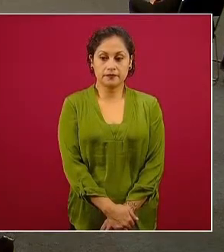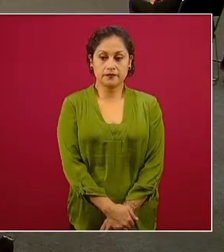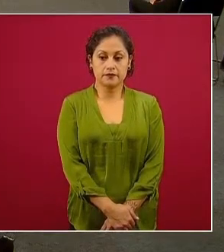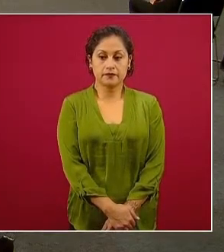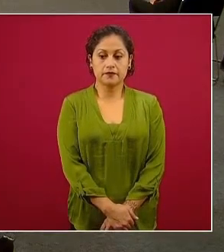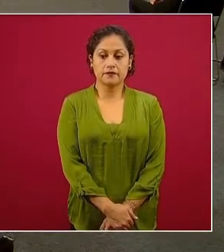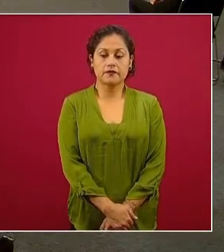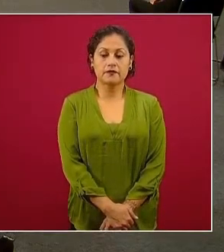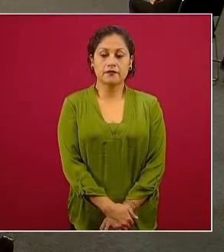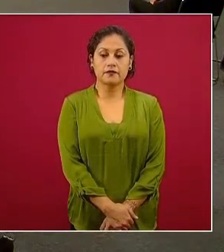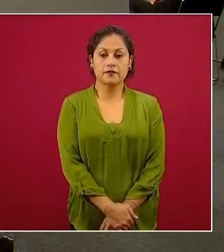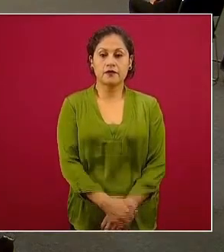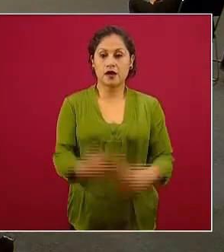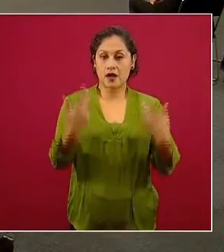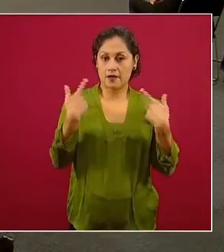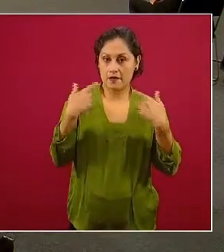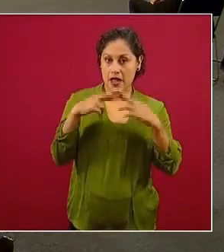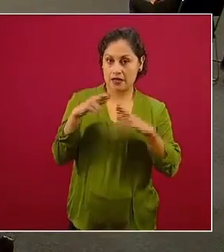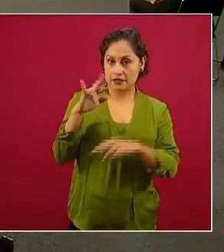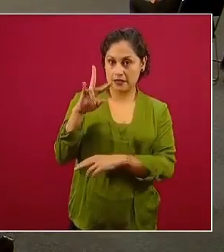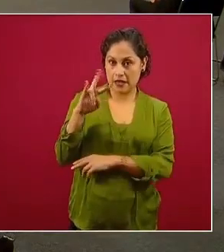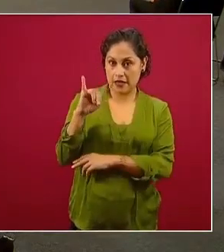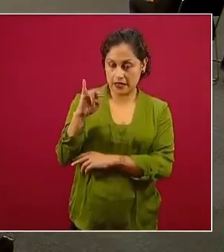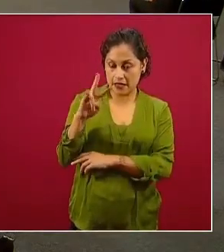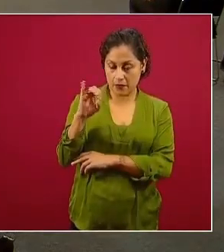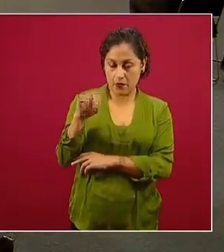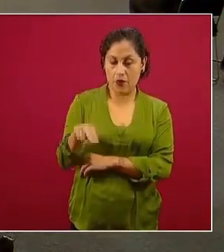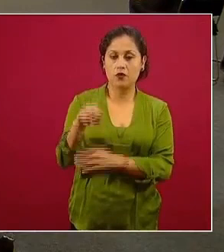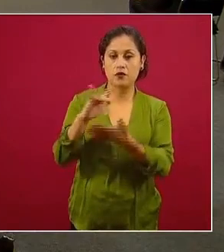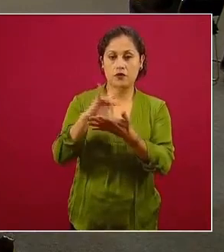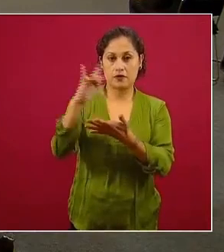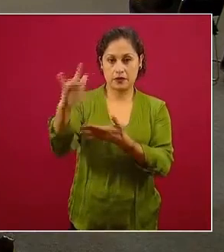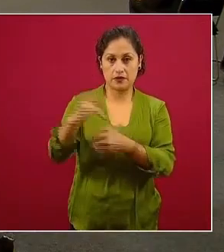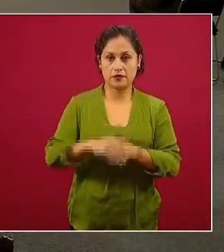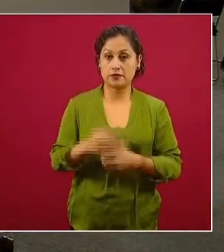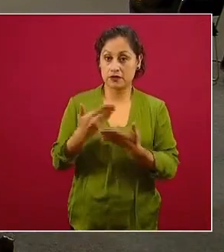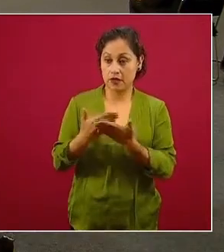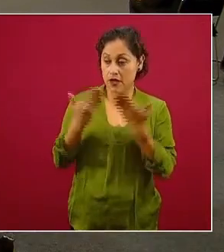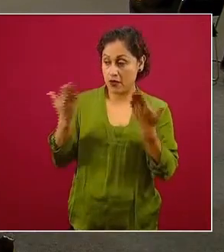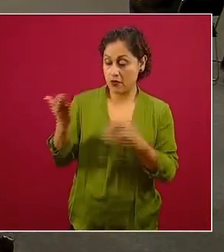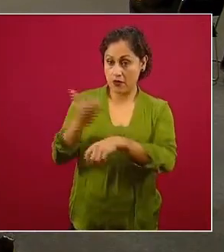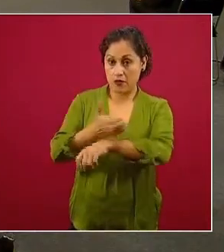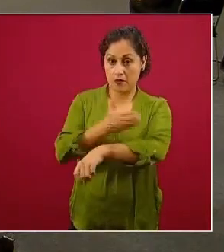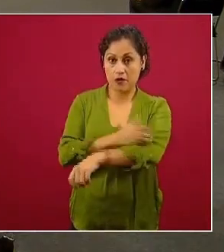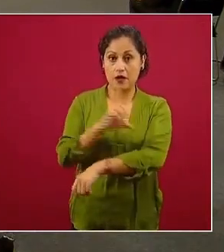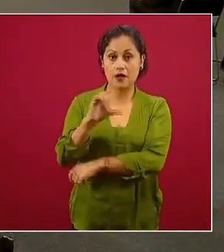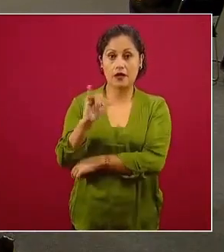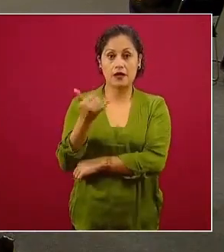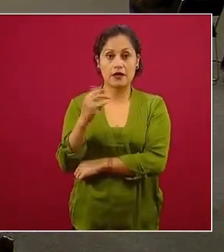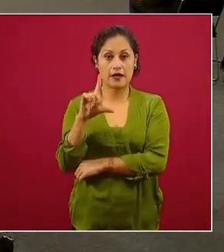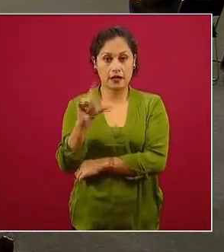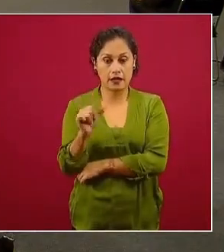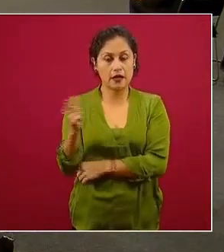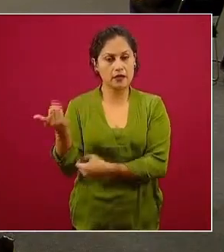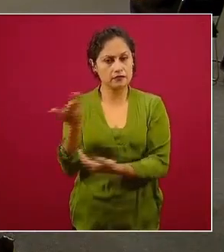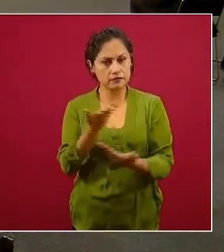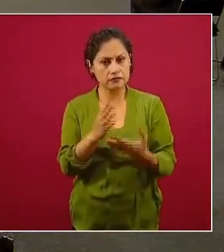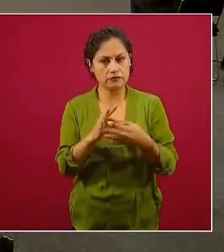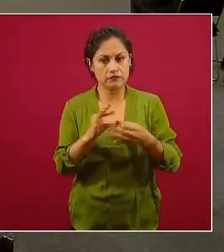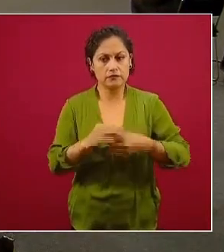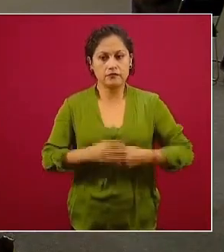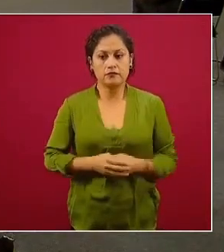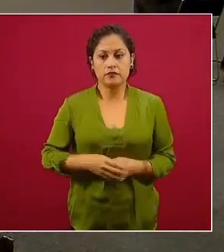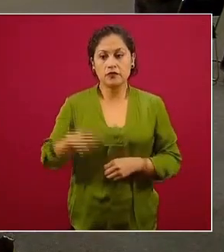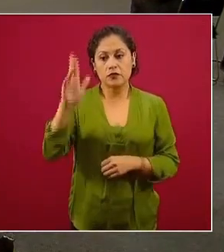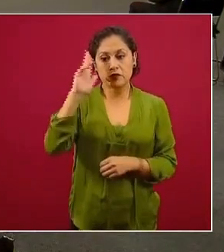Gracias maestra Ivonne Núñez González. Le pedimos ahora sí a nuestra compañera Leila Costa si nos comenta. Muy buenas